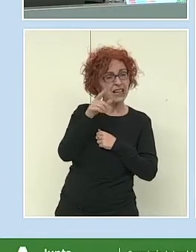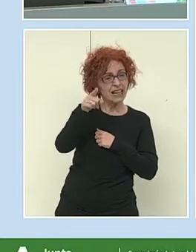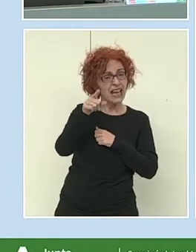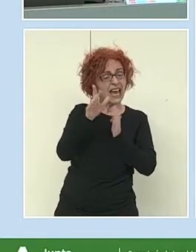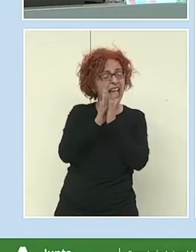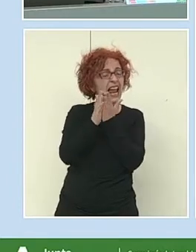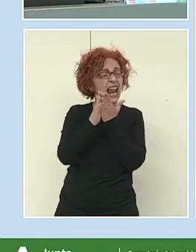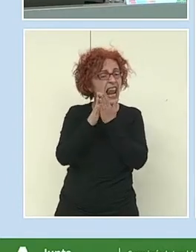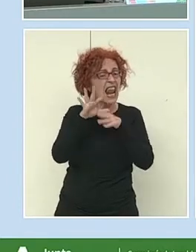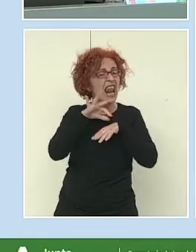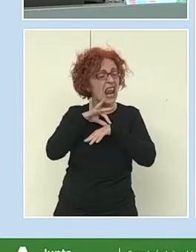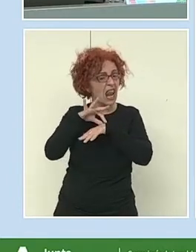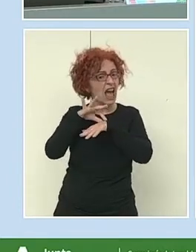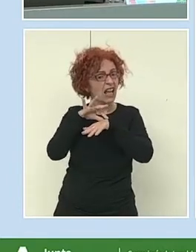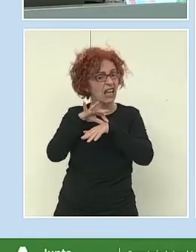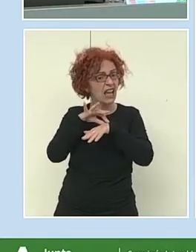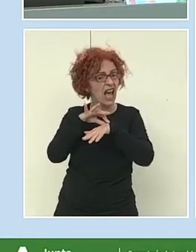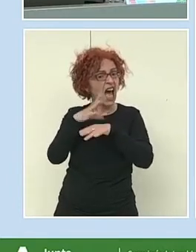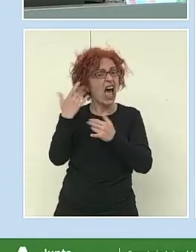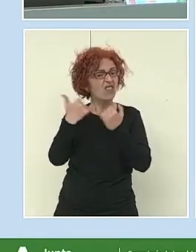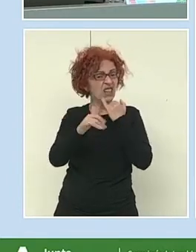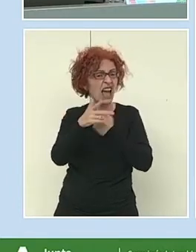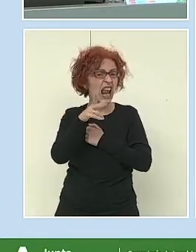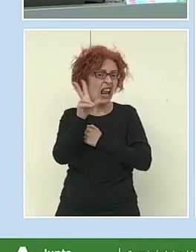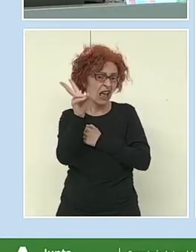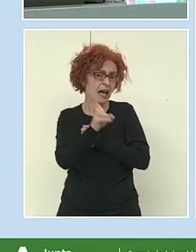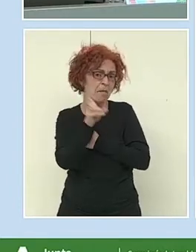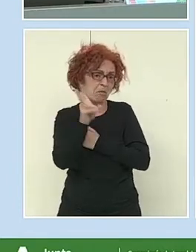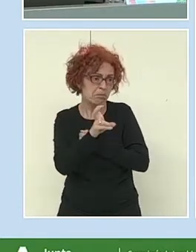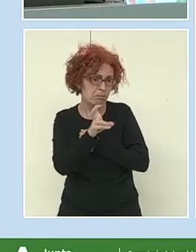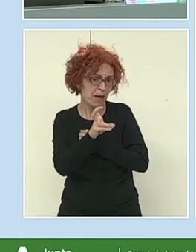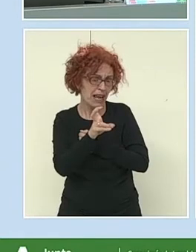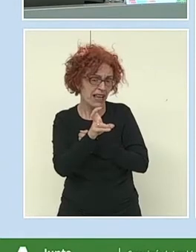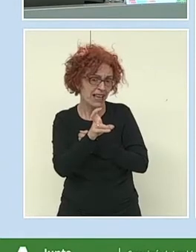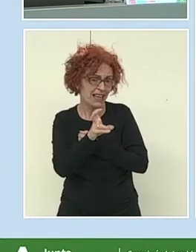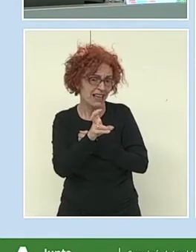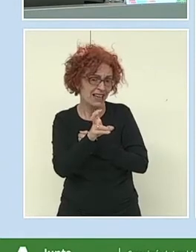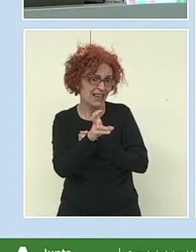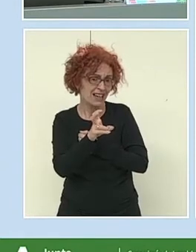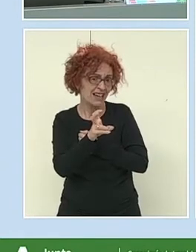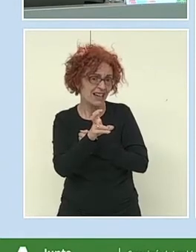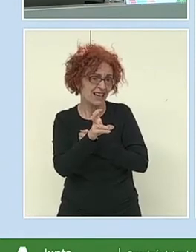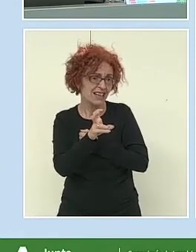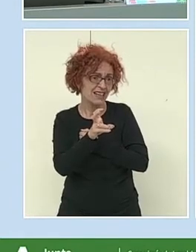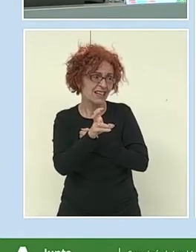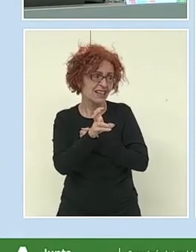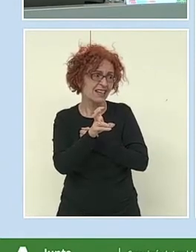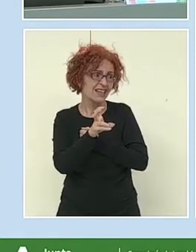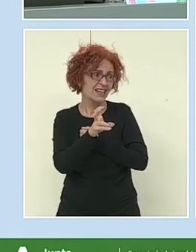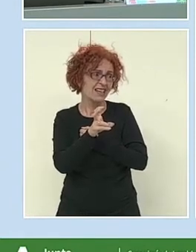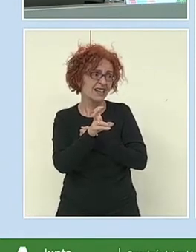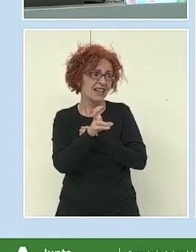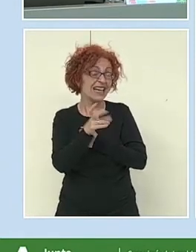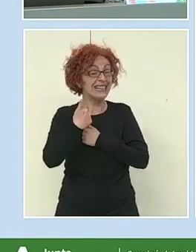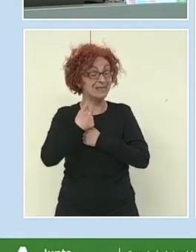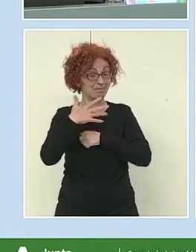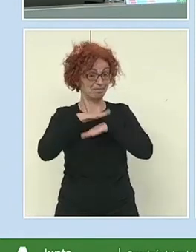didáctica? ¿Crees que te será de utilidad la guía didáctica? Claro, es un...